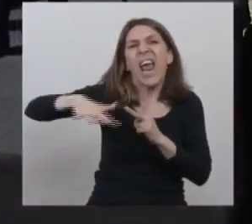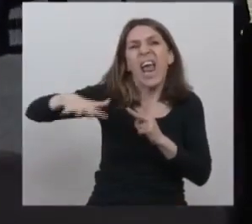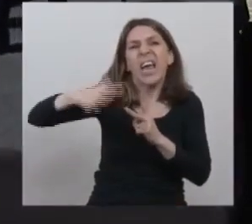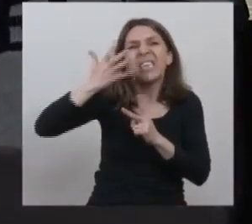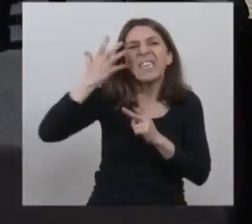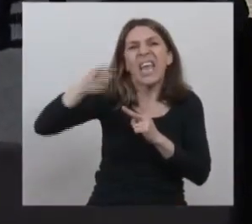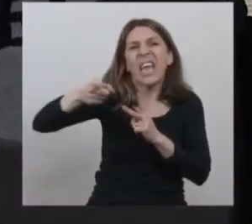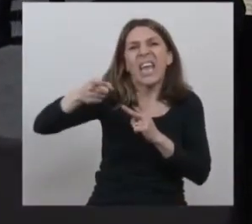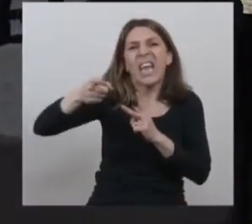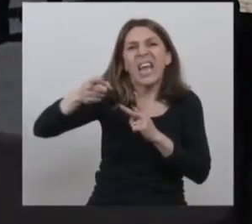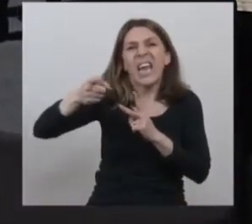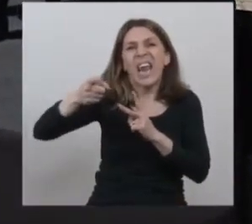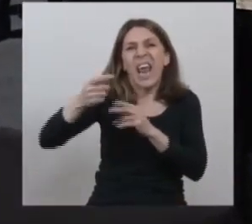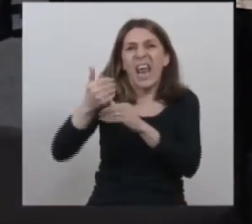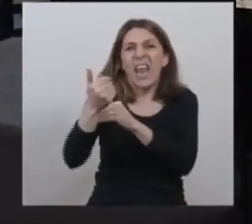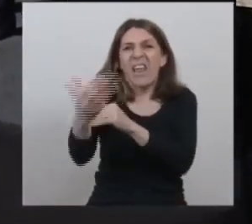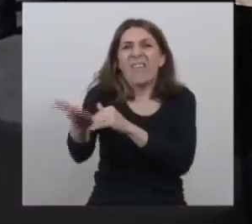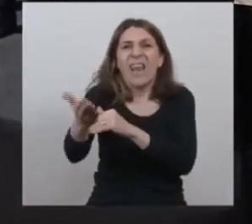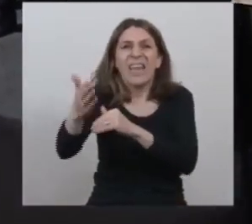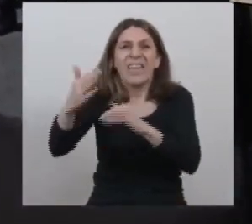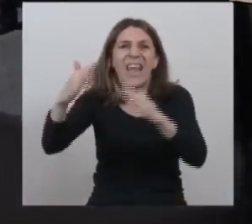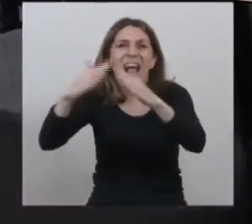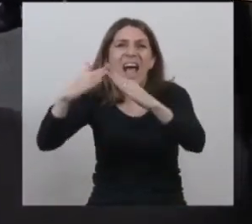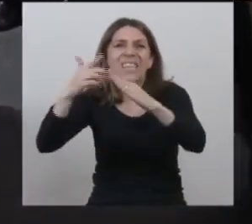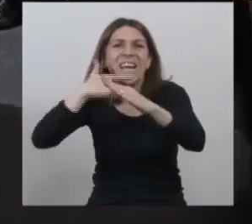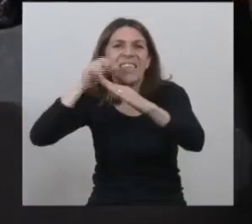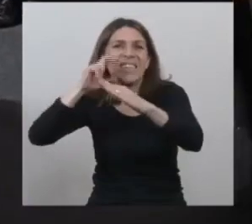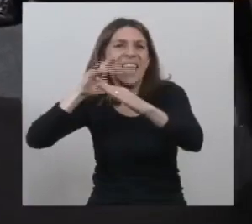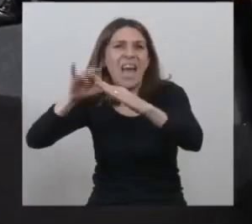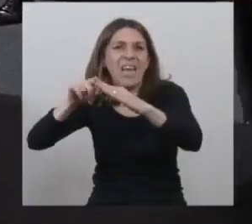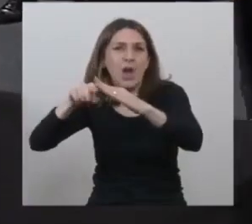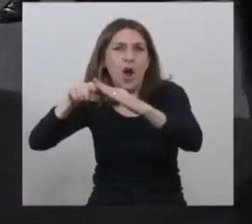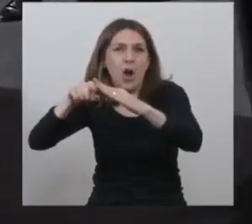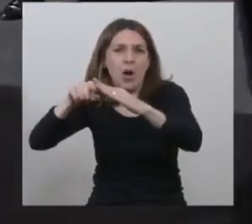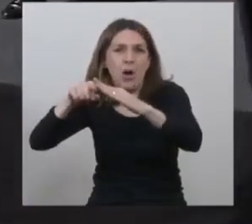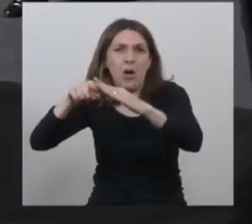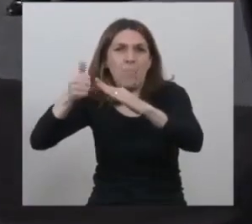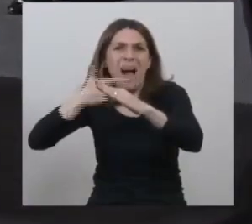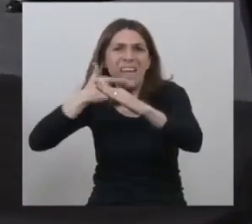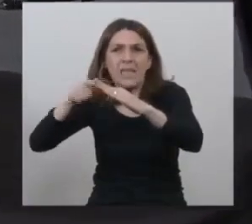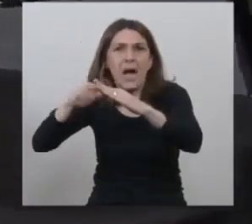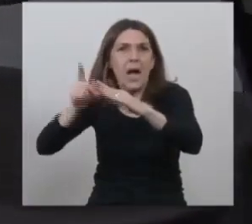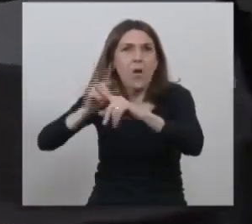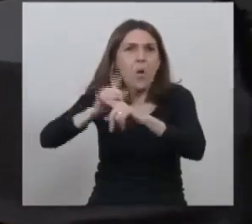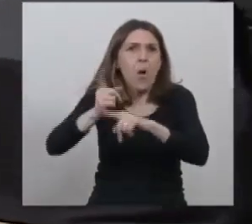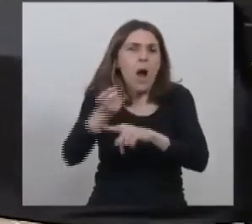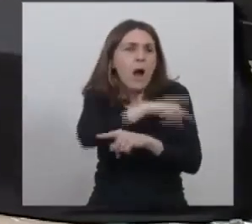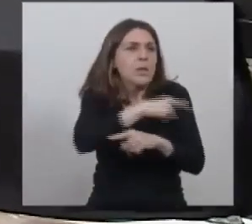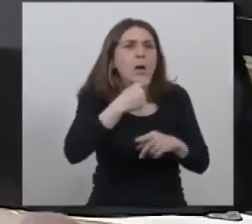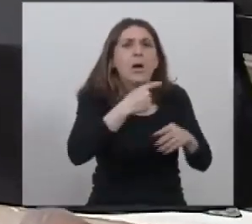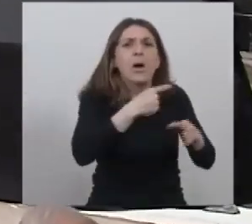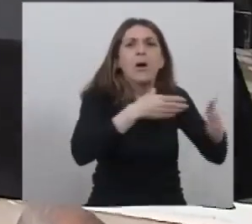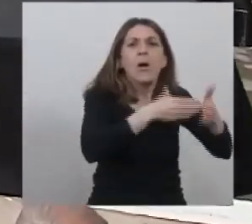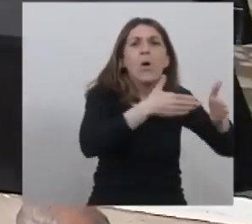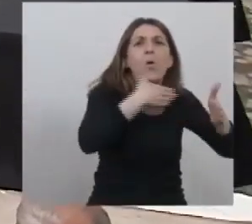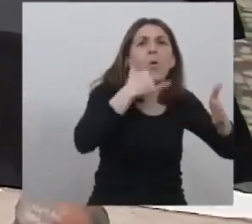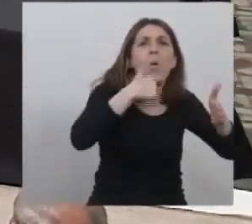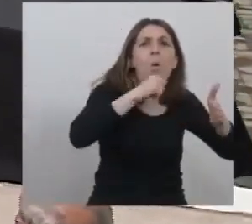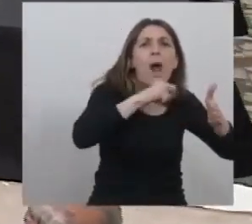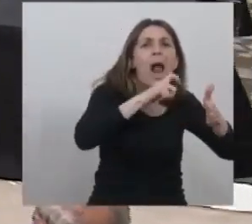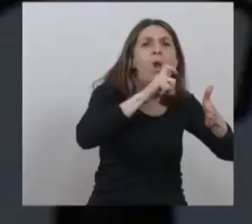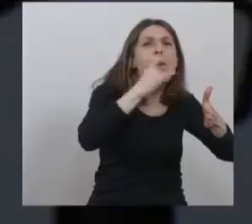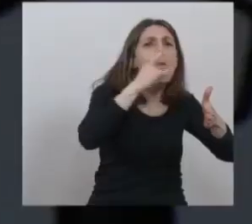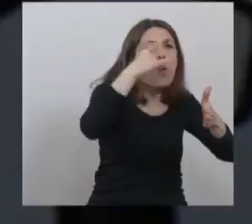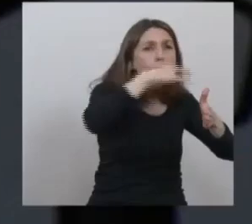frente a la casa de Sergio el día no es el modo no es lo que vemos en la esquina de Juncal y Uruguay en la ciudad de Buenos